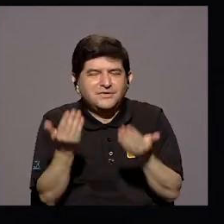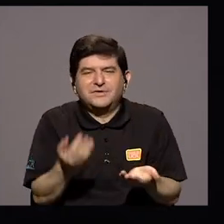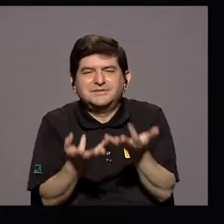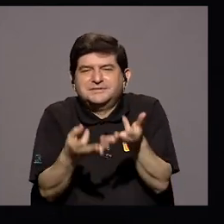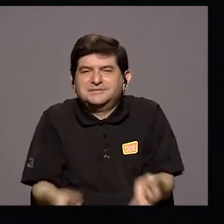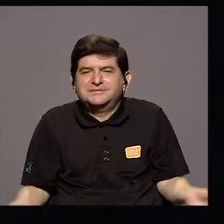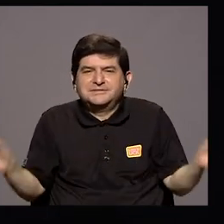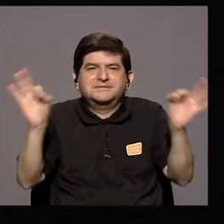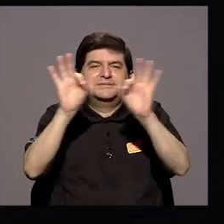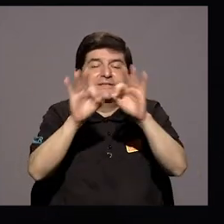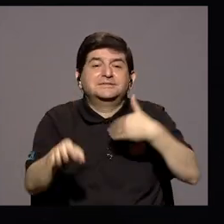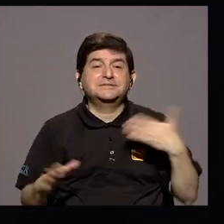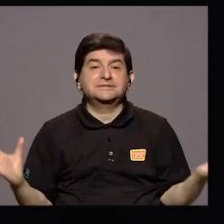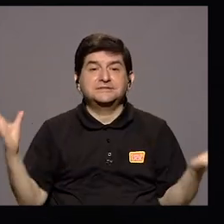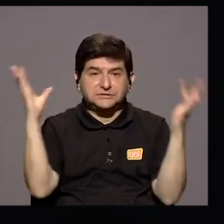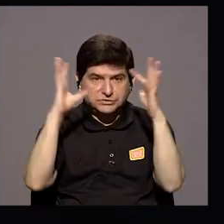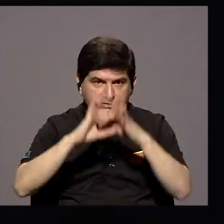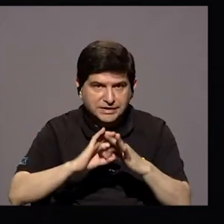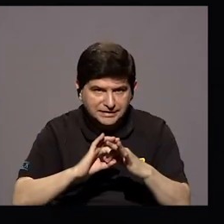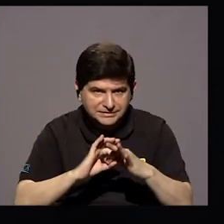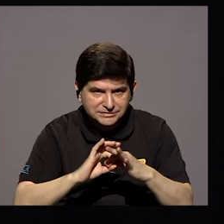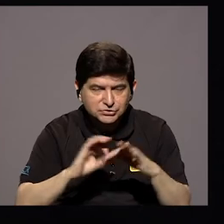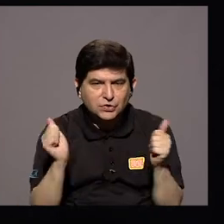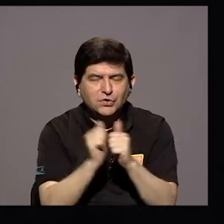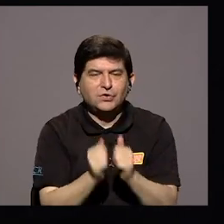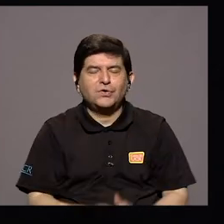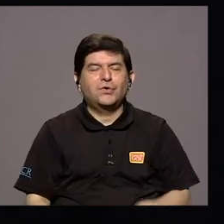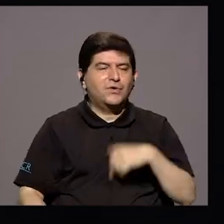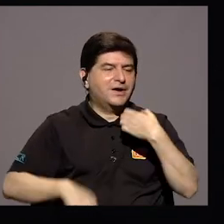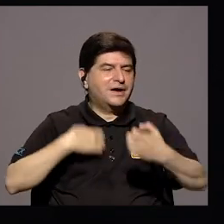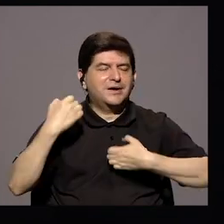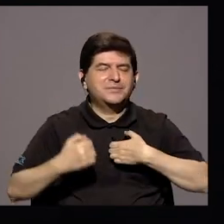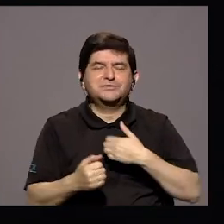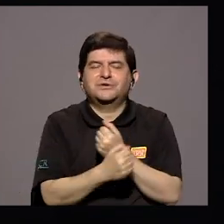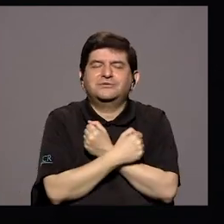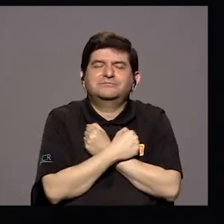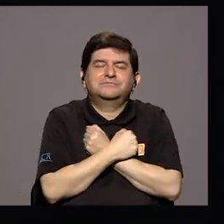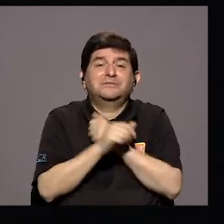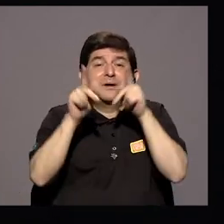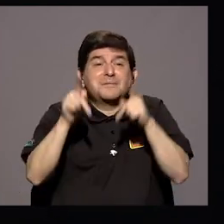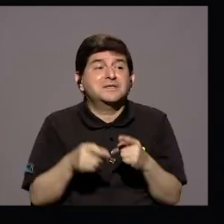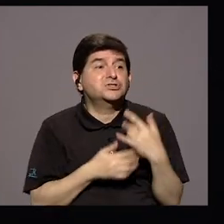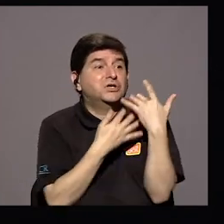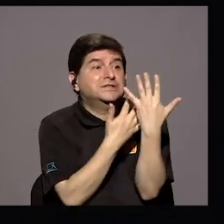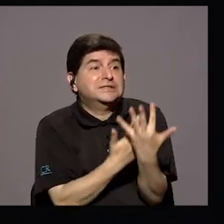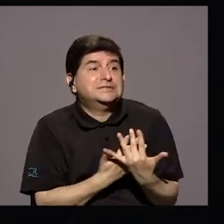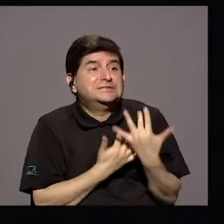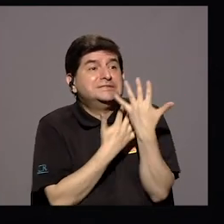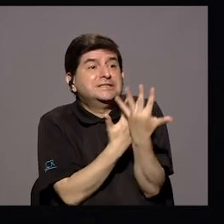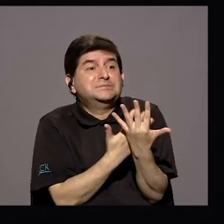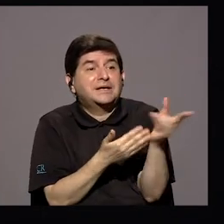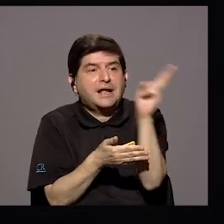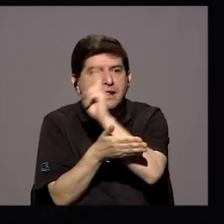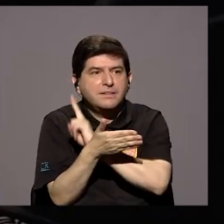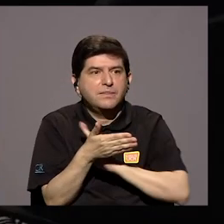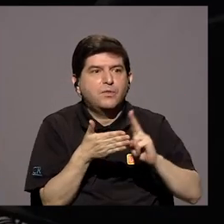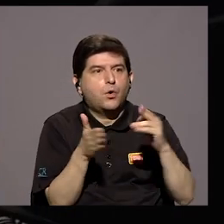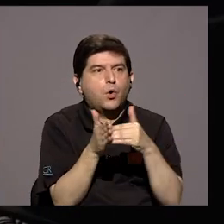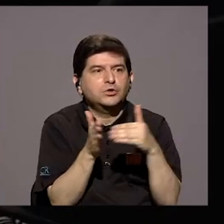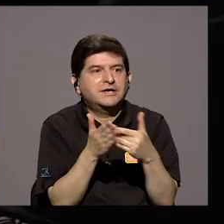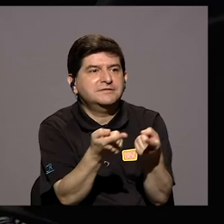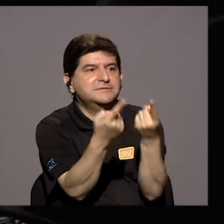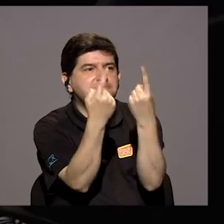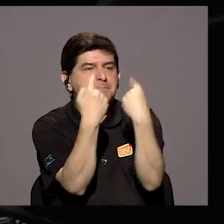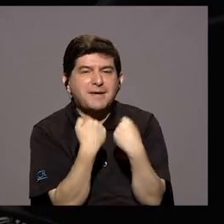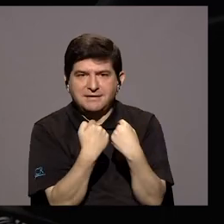Y Que Tiene Que Ver Con Lo Anímico Y Con Lo Afectivo Las Personas Están Esperando Que La Universidad Regrese Que La